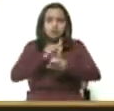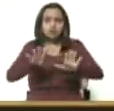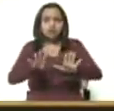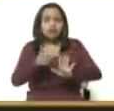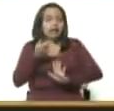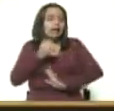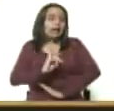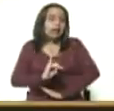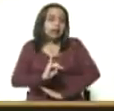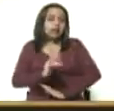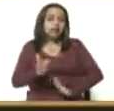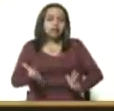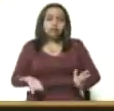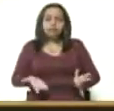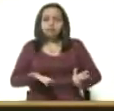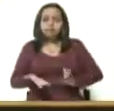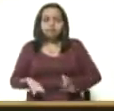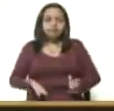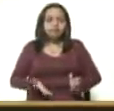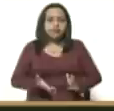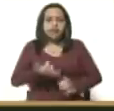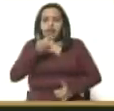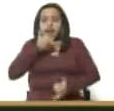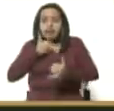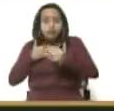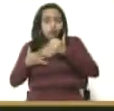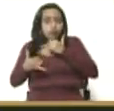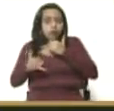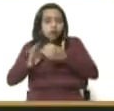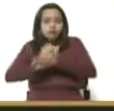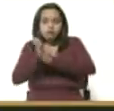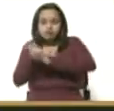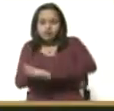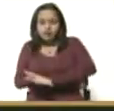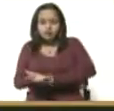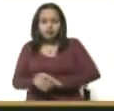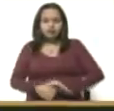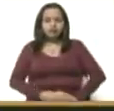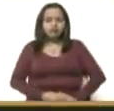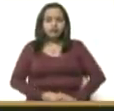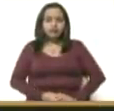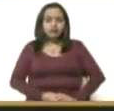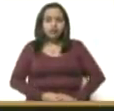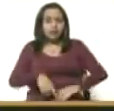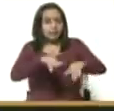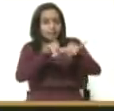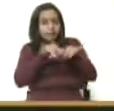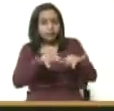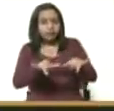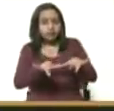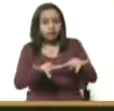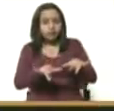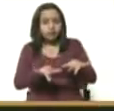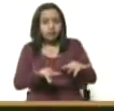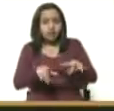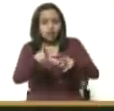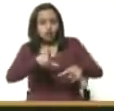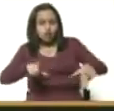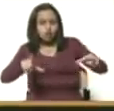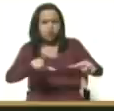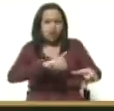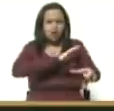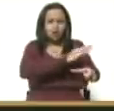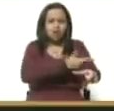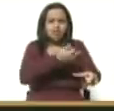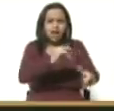bueno, han sido absolutamente derrotados. Y, curiosamente, desde esos centros de poder donde